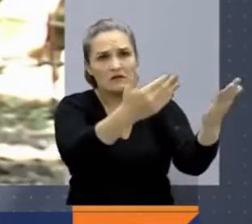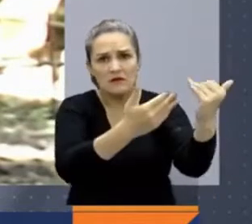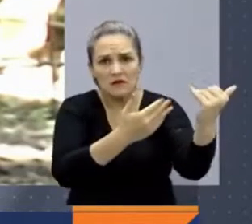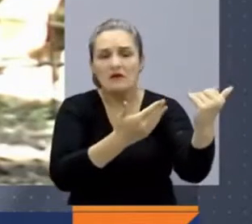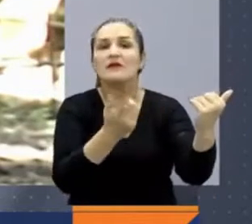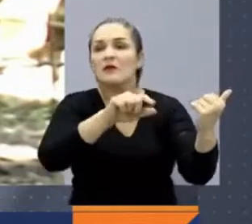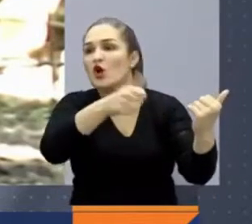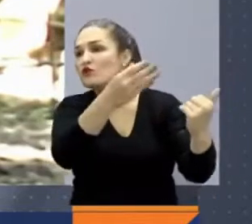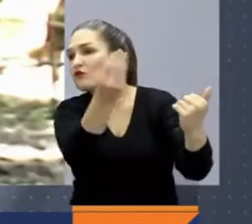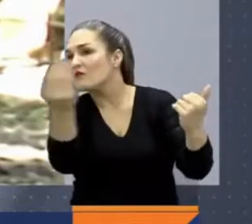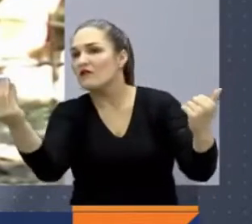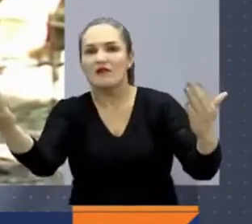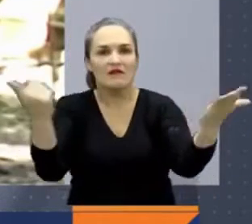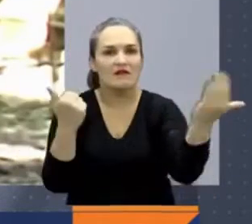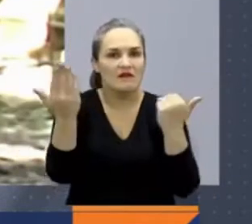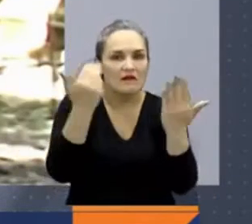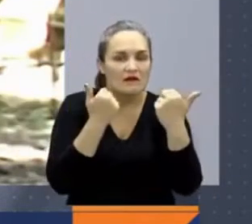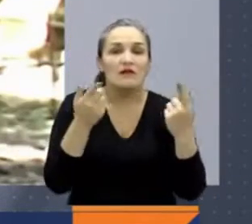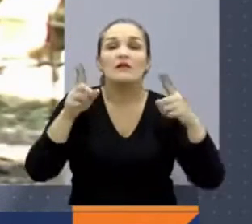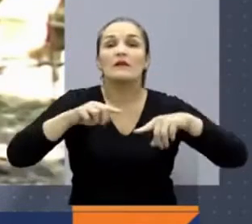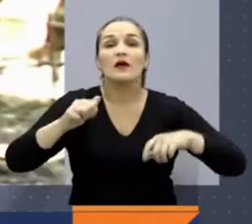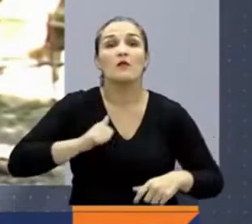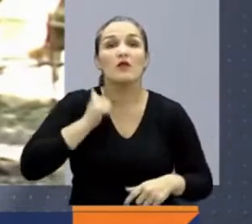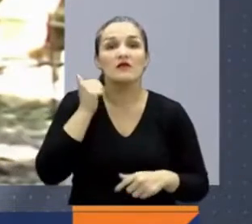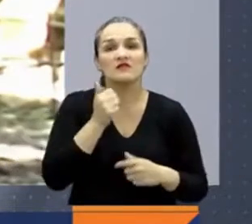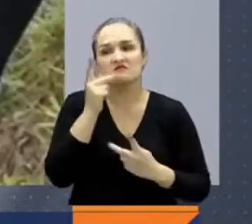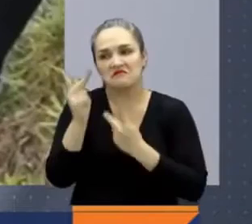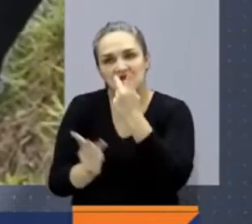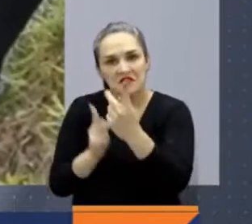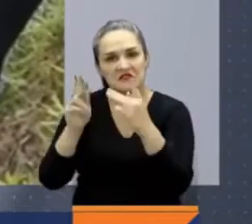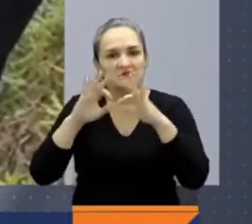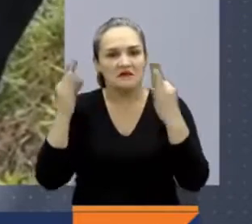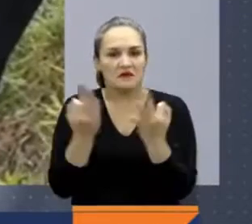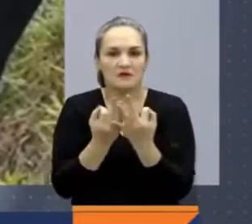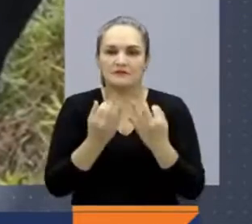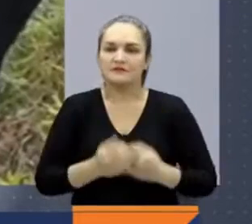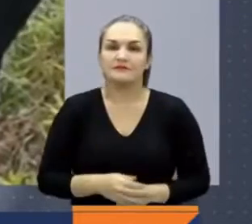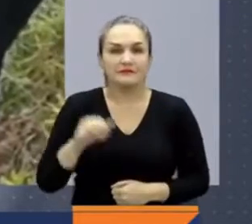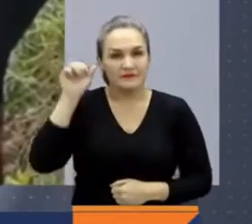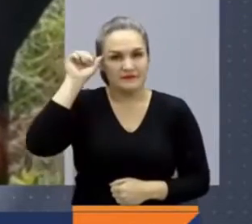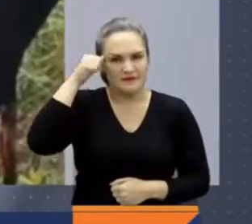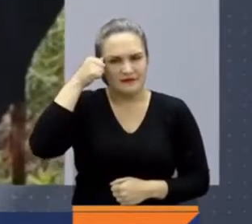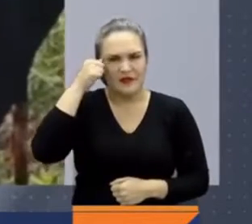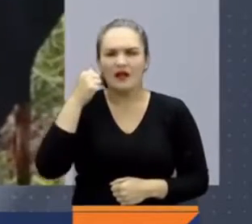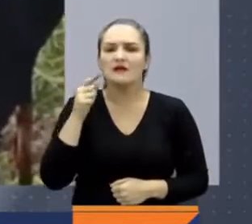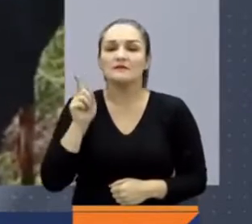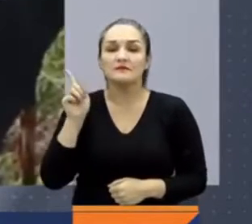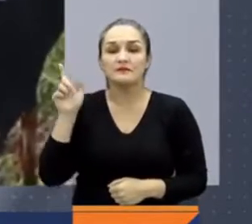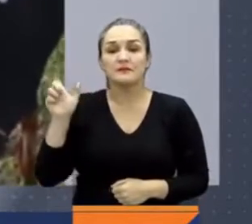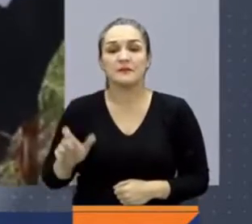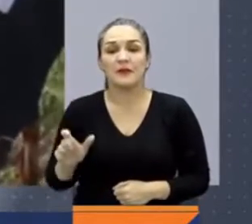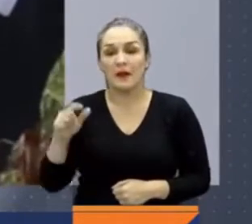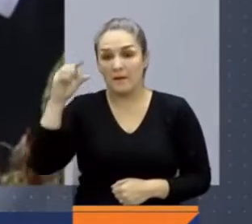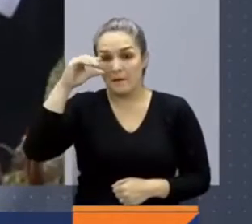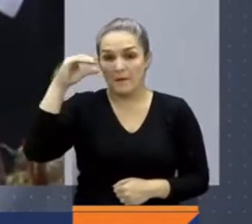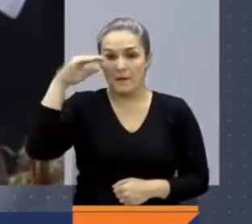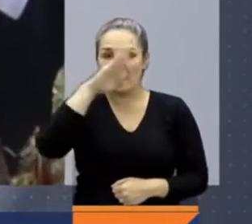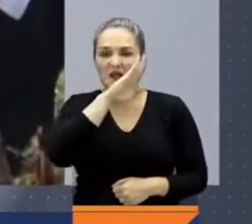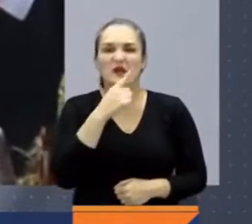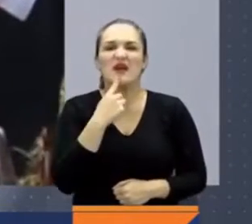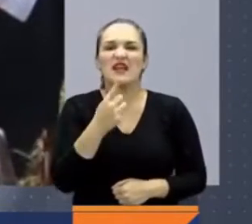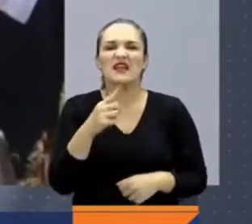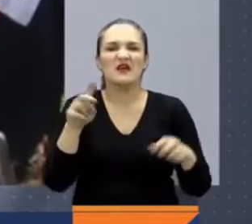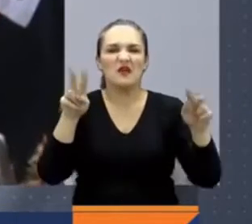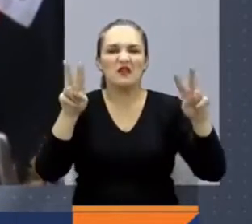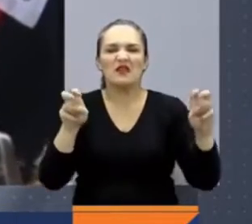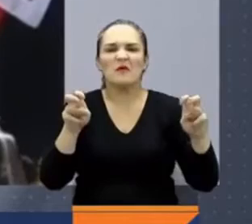organización y, obvio, también aprovecharía para visitar a su familia. Recordemos, como anunció el presidente Gustavo Petro, la suspensión de las